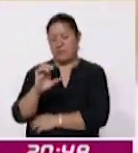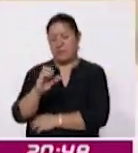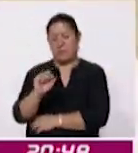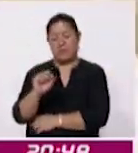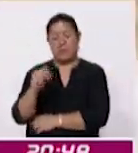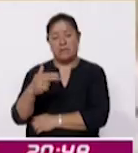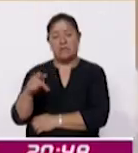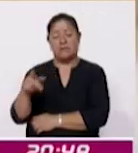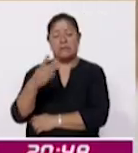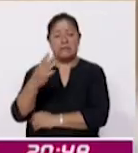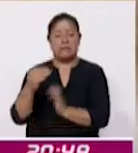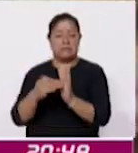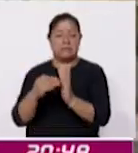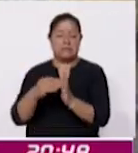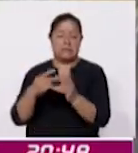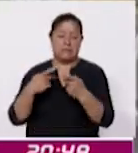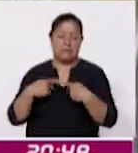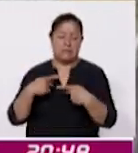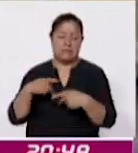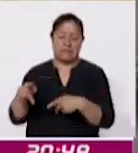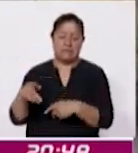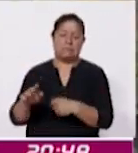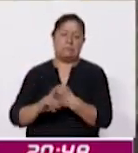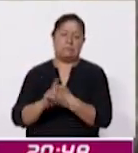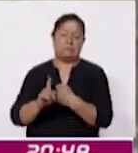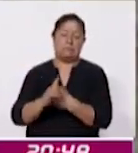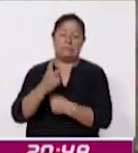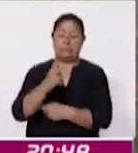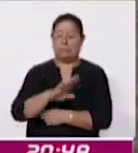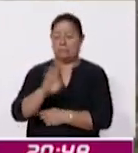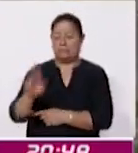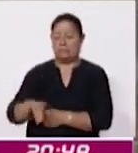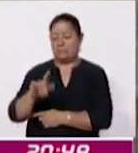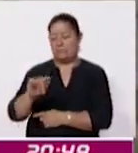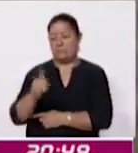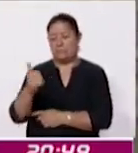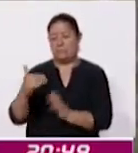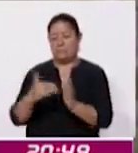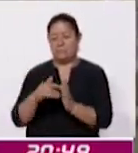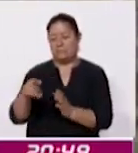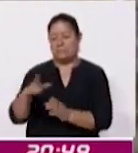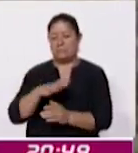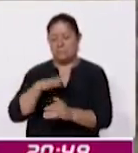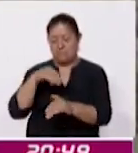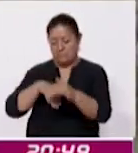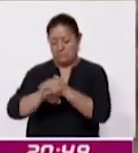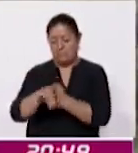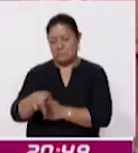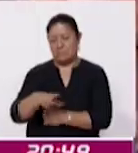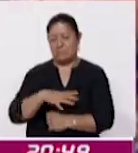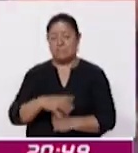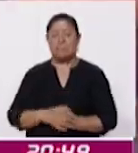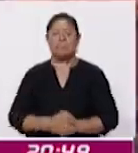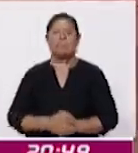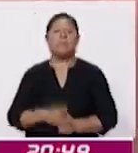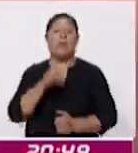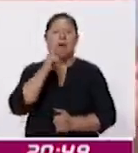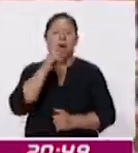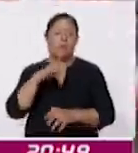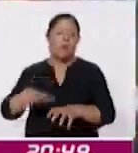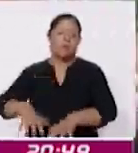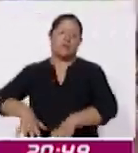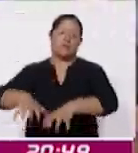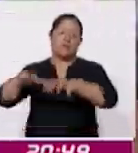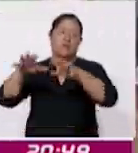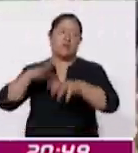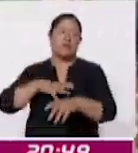afectadas Además dos han fallecido y cerca de 76.000 están alojadas en centros de refugio La subida del agua está causando